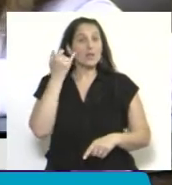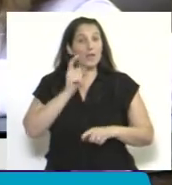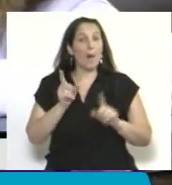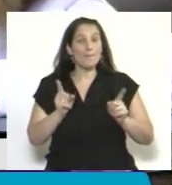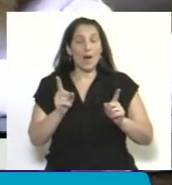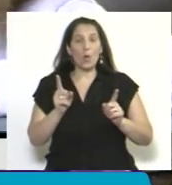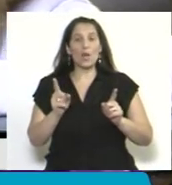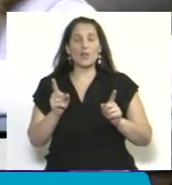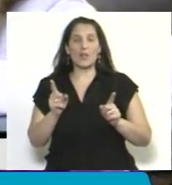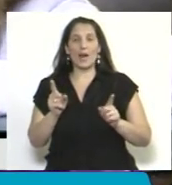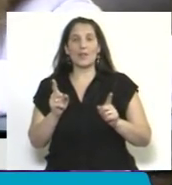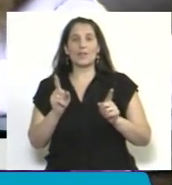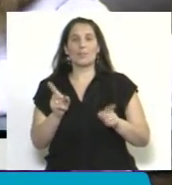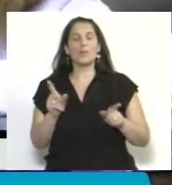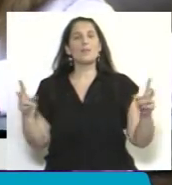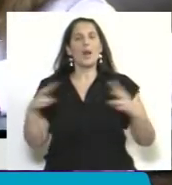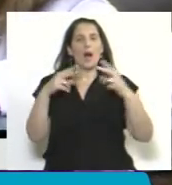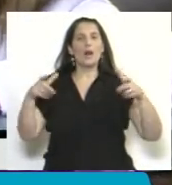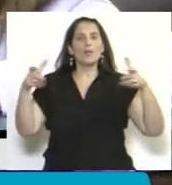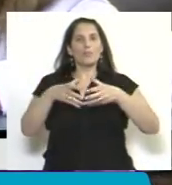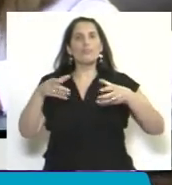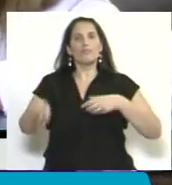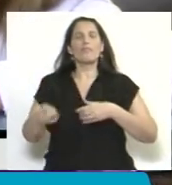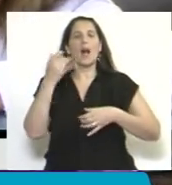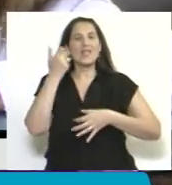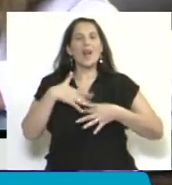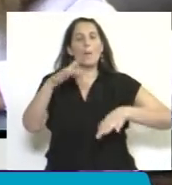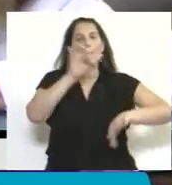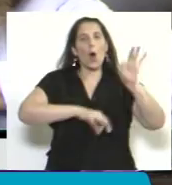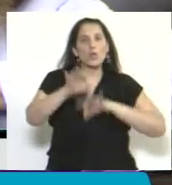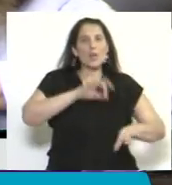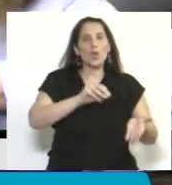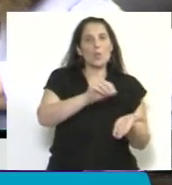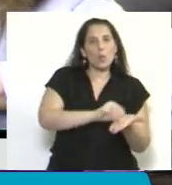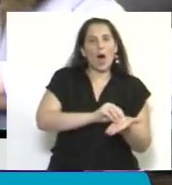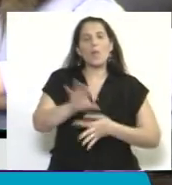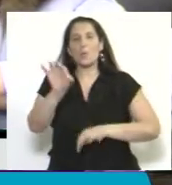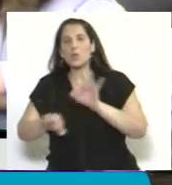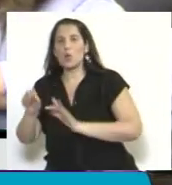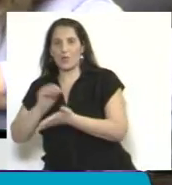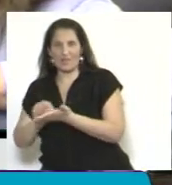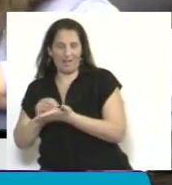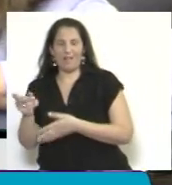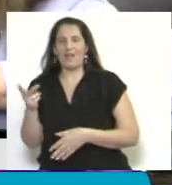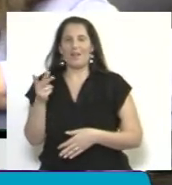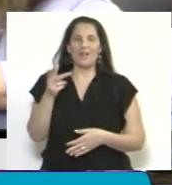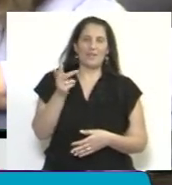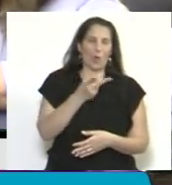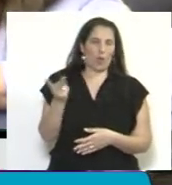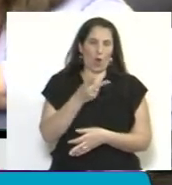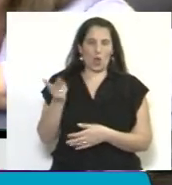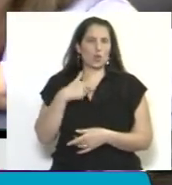bloques que se tratan los proyectos de los diputados o los senadores que se han trabajado durante todo el año,